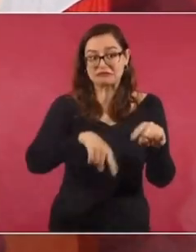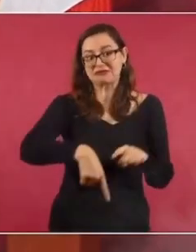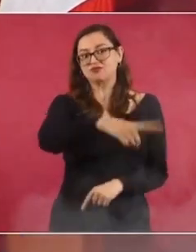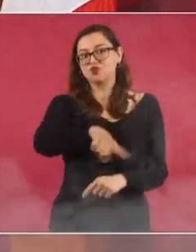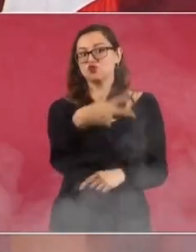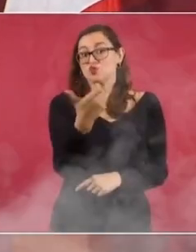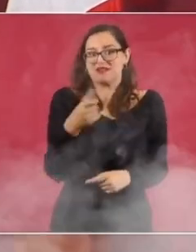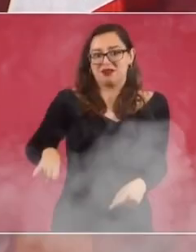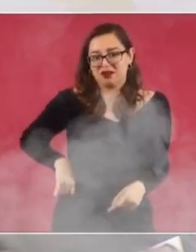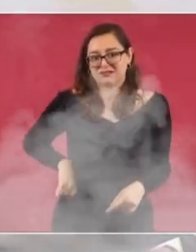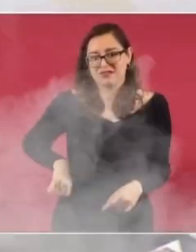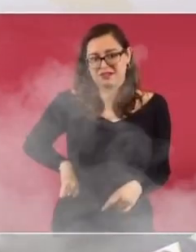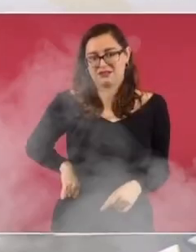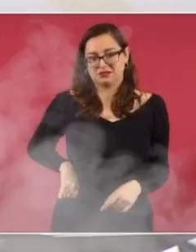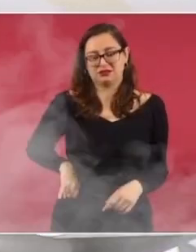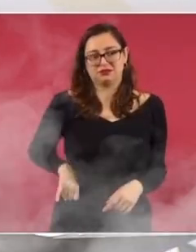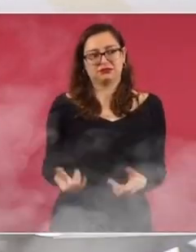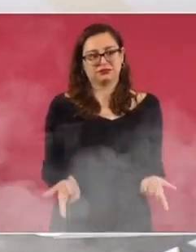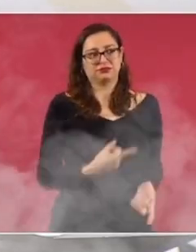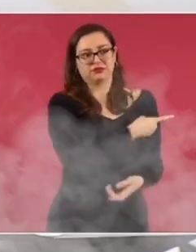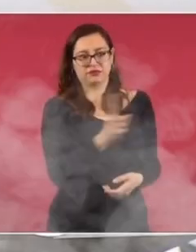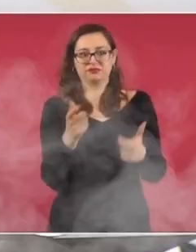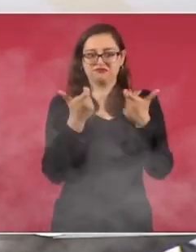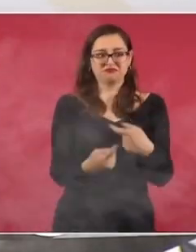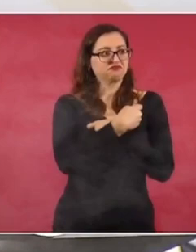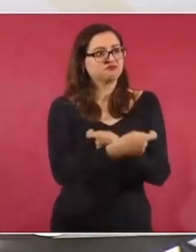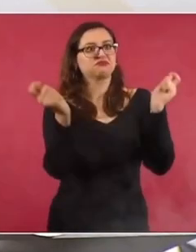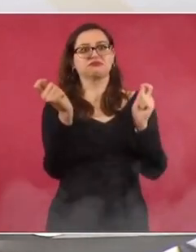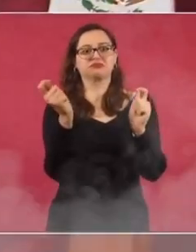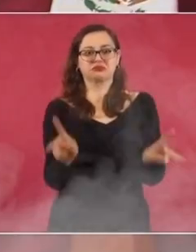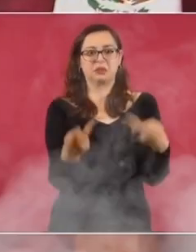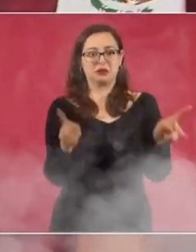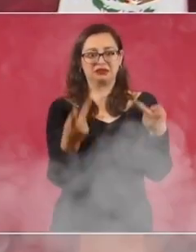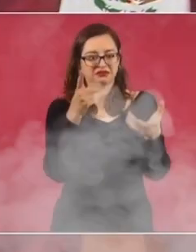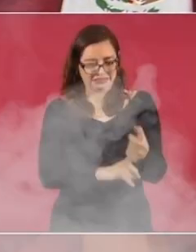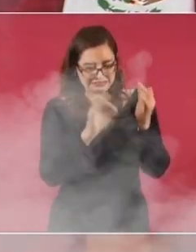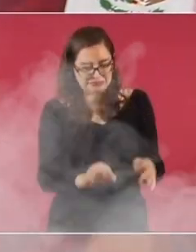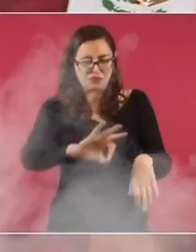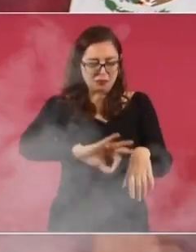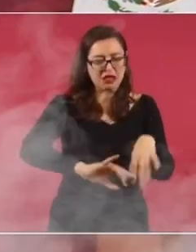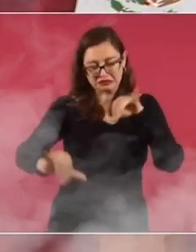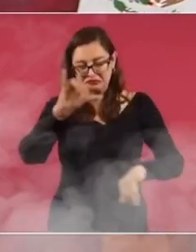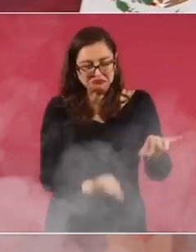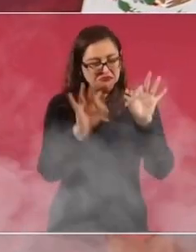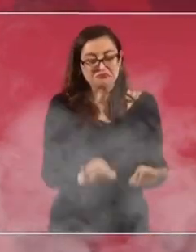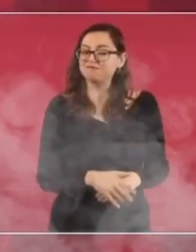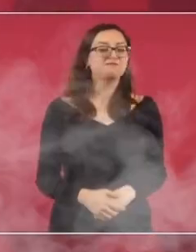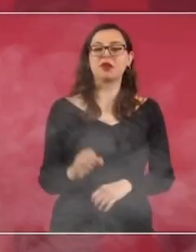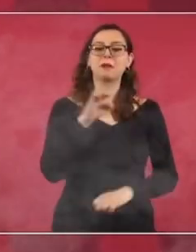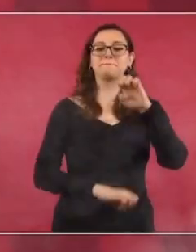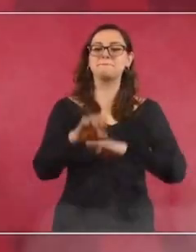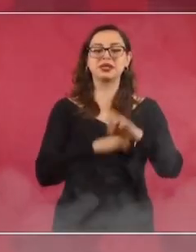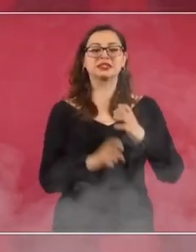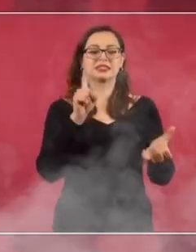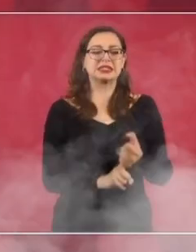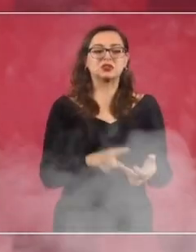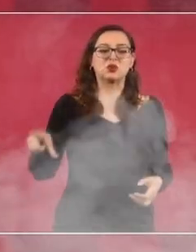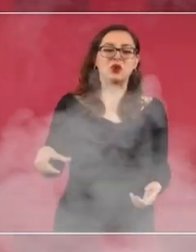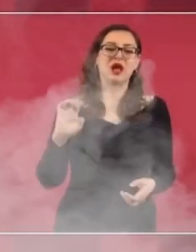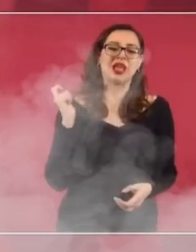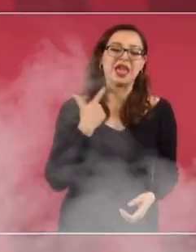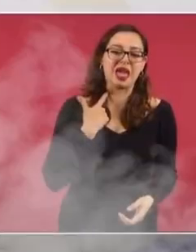intereses de las distribuidoras de medicamentos, que ni siquiera son laboratorios o fabricantes, sino que 10